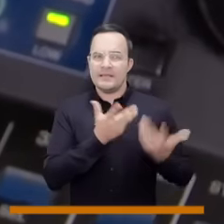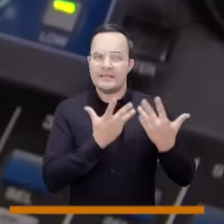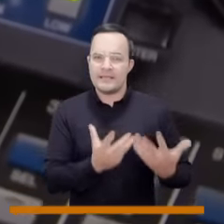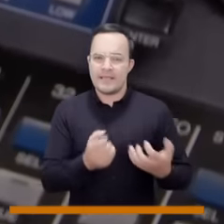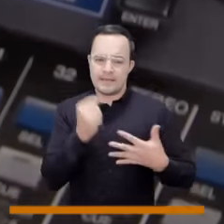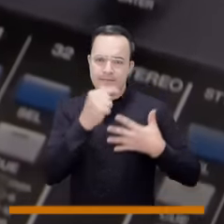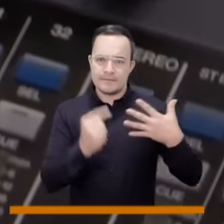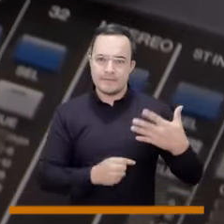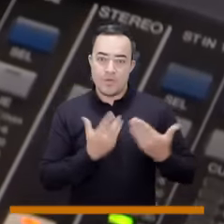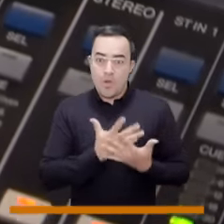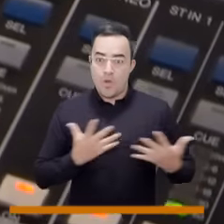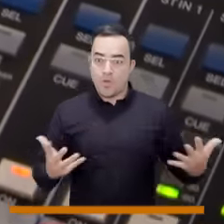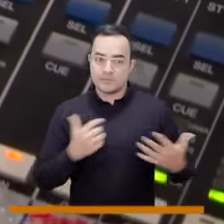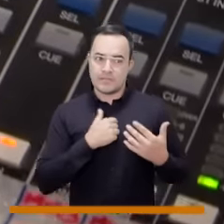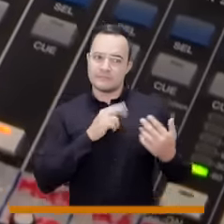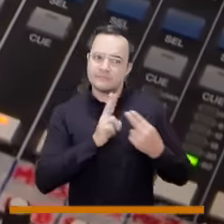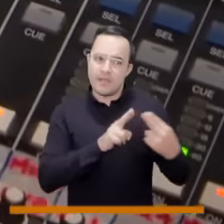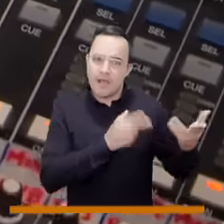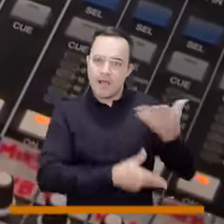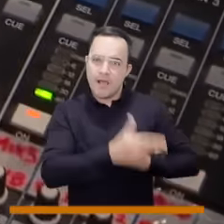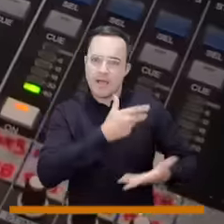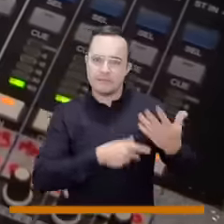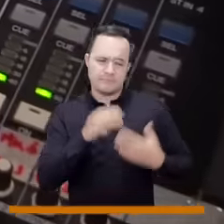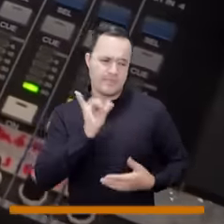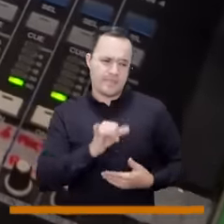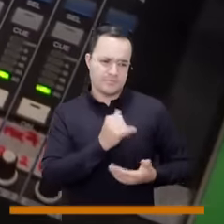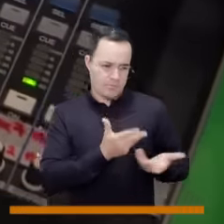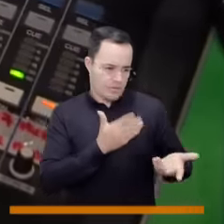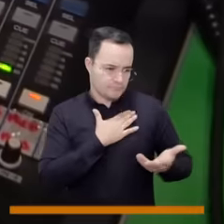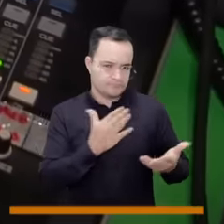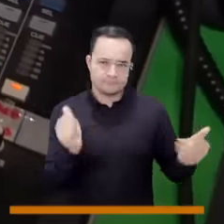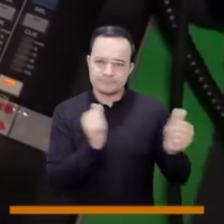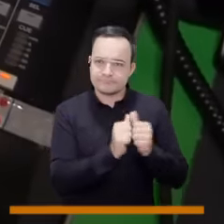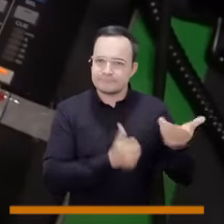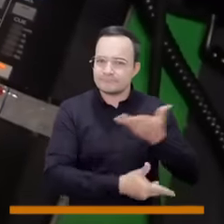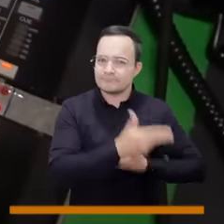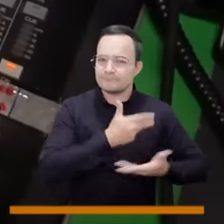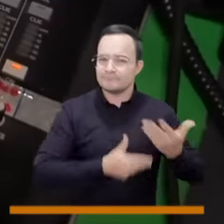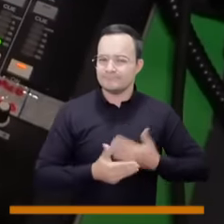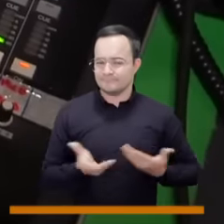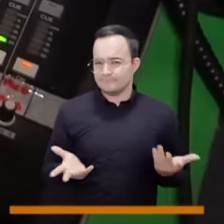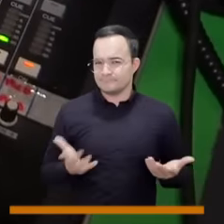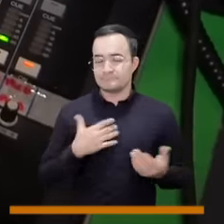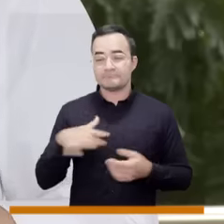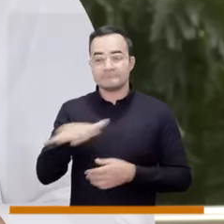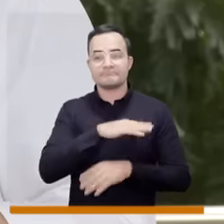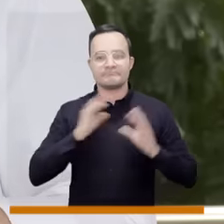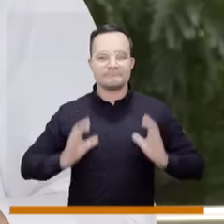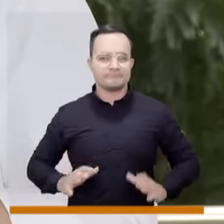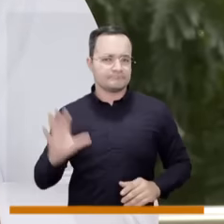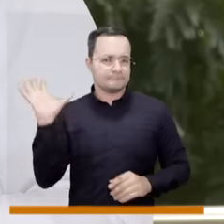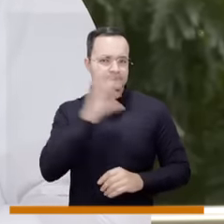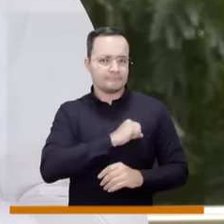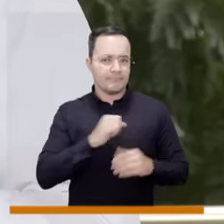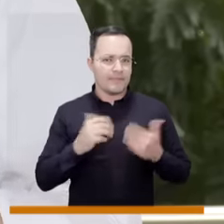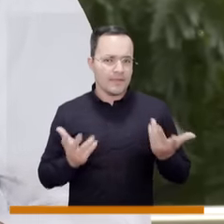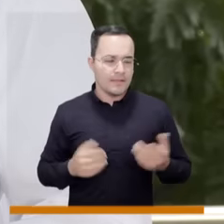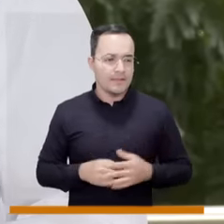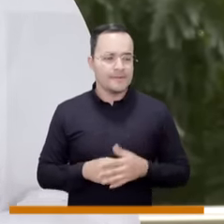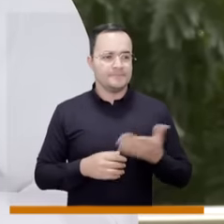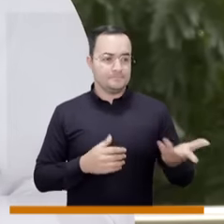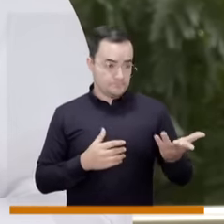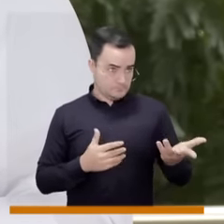territorio, porque precisamente lo que requiere la comunidad, sentirse identificados con un candidato, sentirse